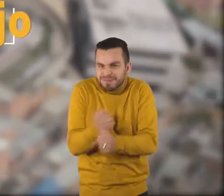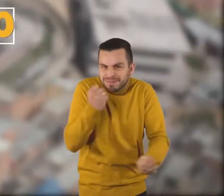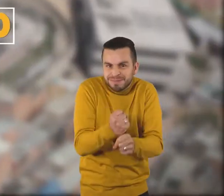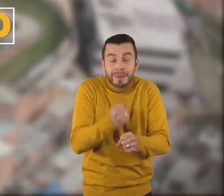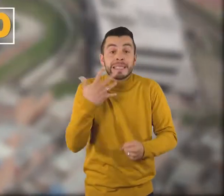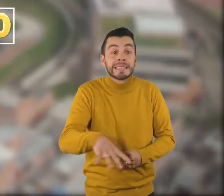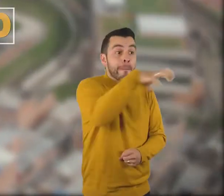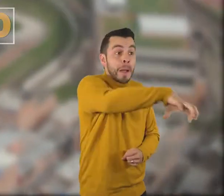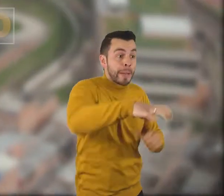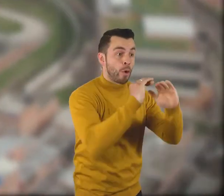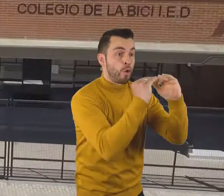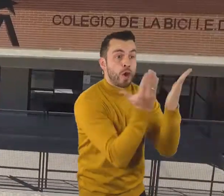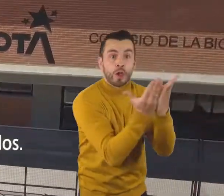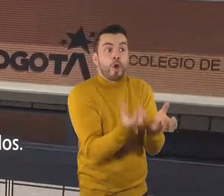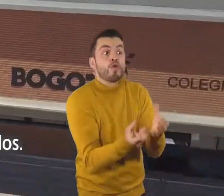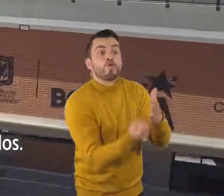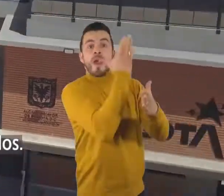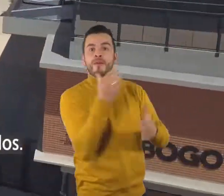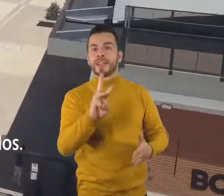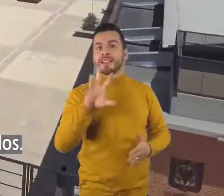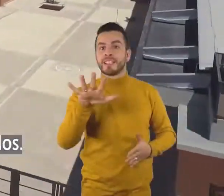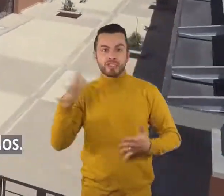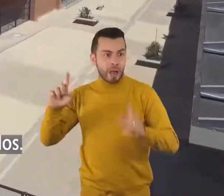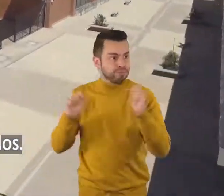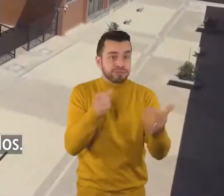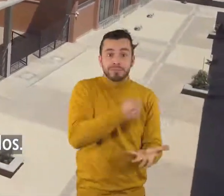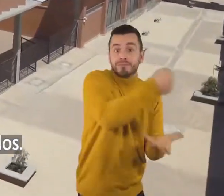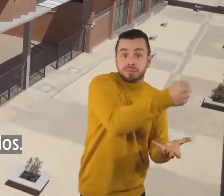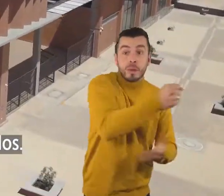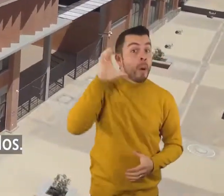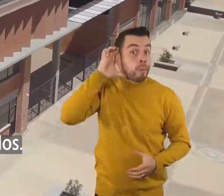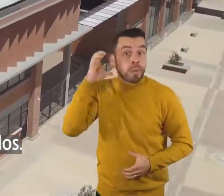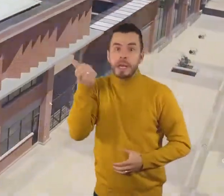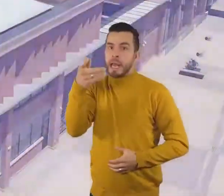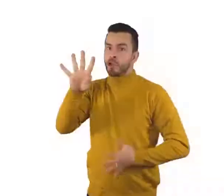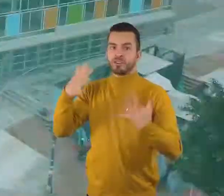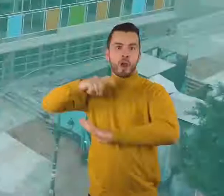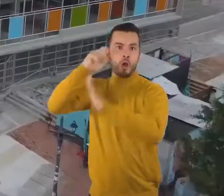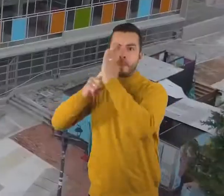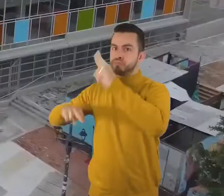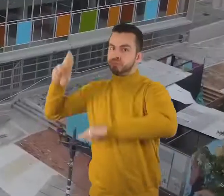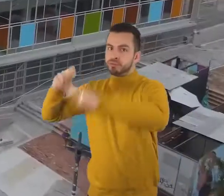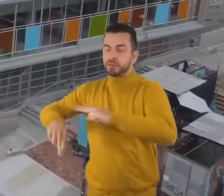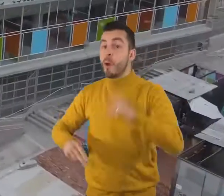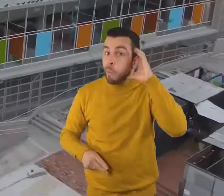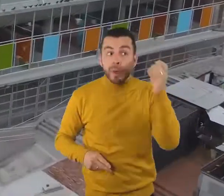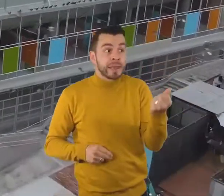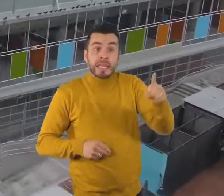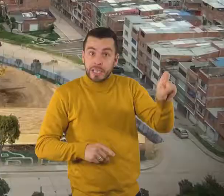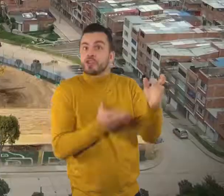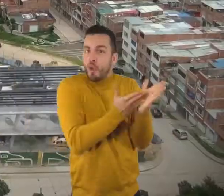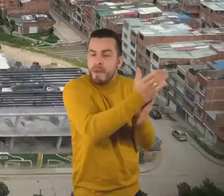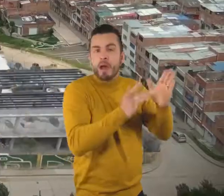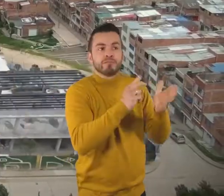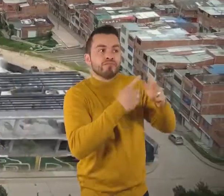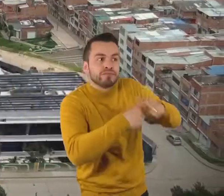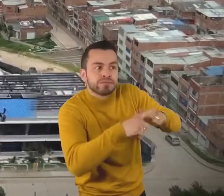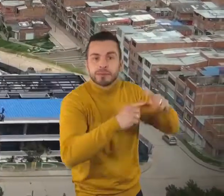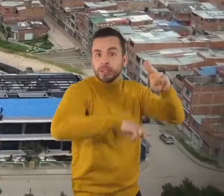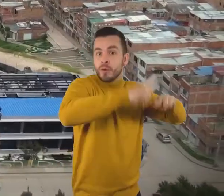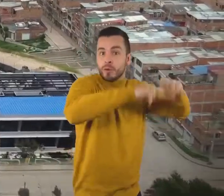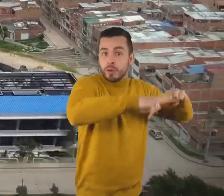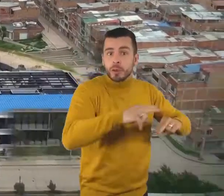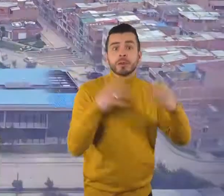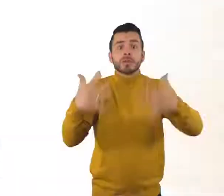Con tu aporte y nuestro trabajo, 35 nuevos colegios ya están financiados. Ya terminamos 14, tenemos otros